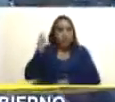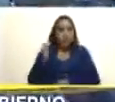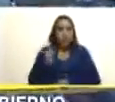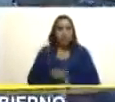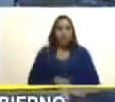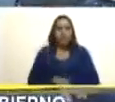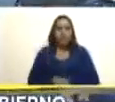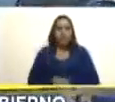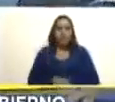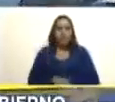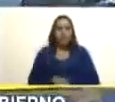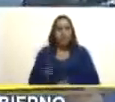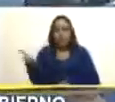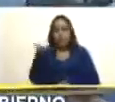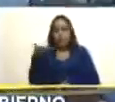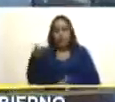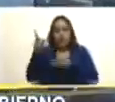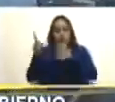estará en sus manos